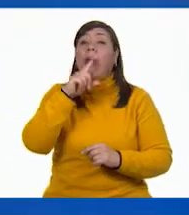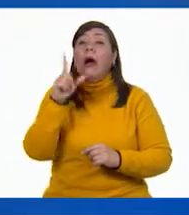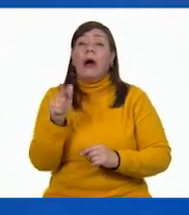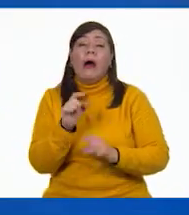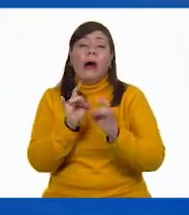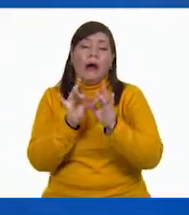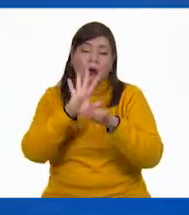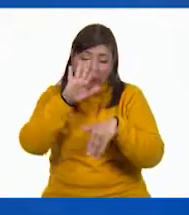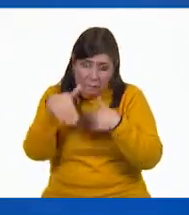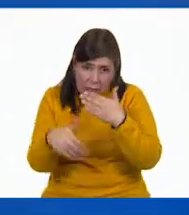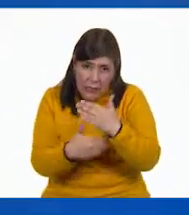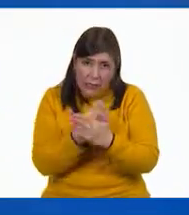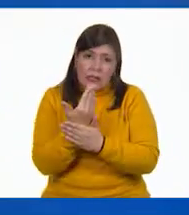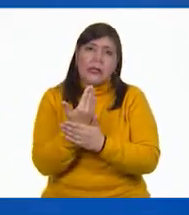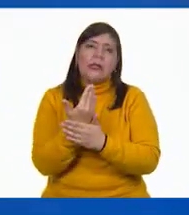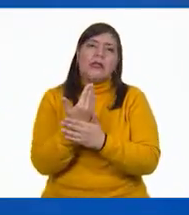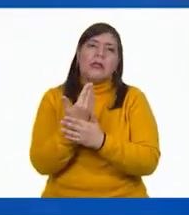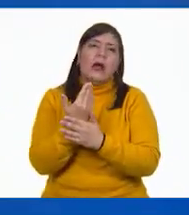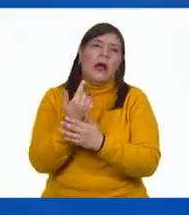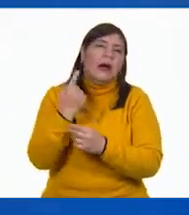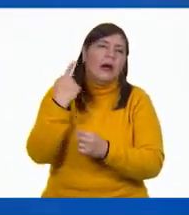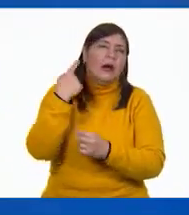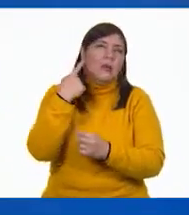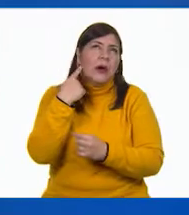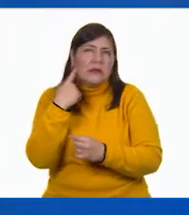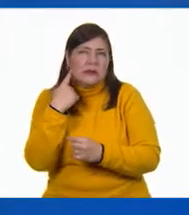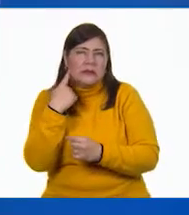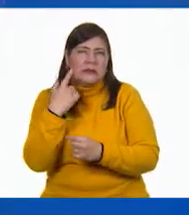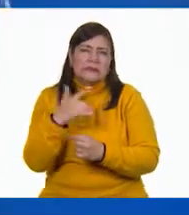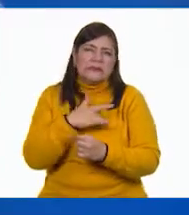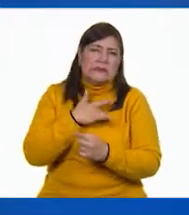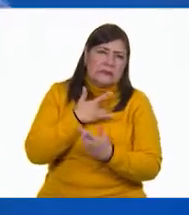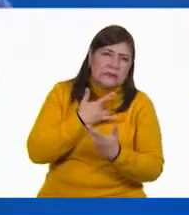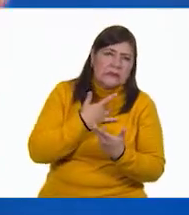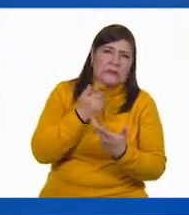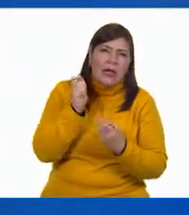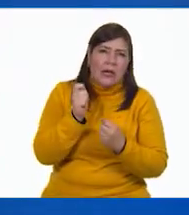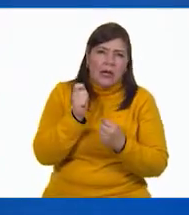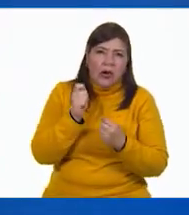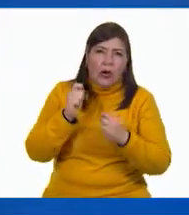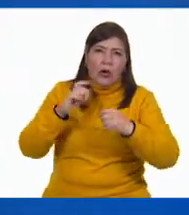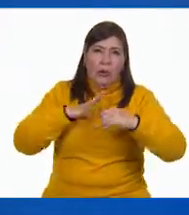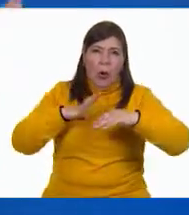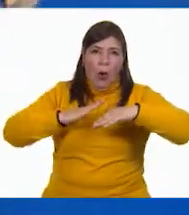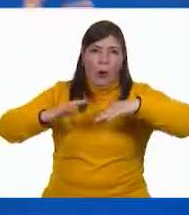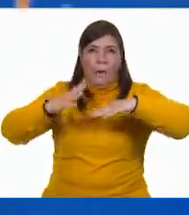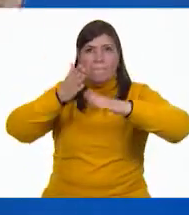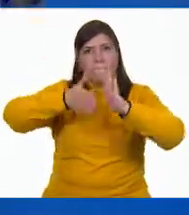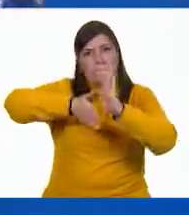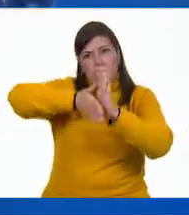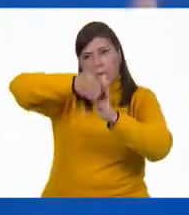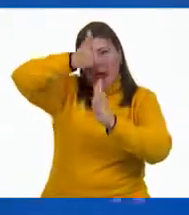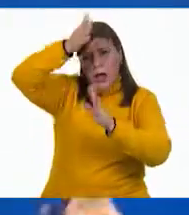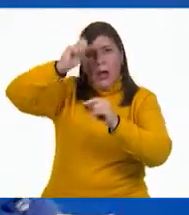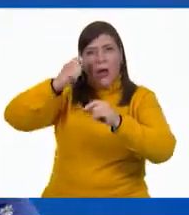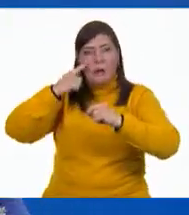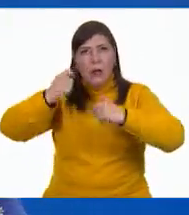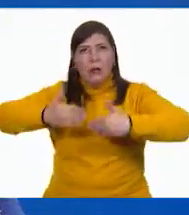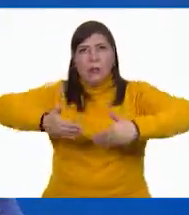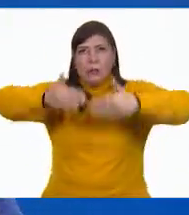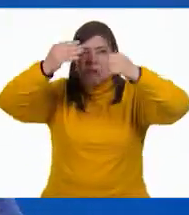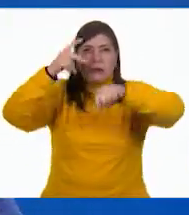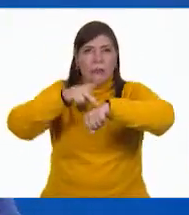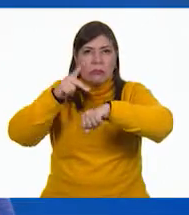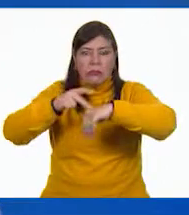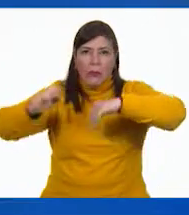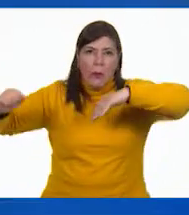acerados, con lengua corrosiva, roía las paredes, los muros.